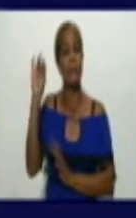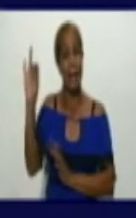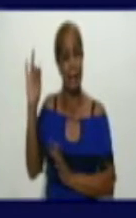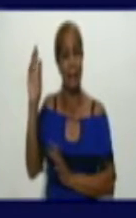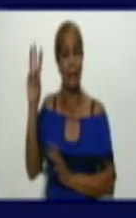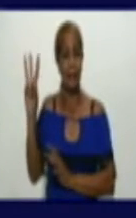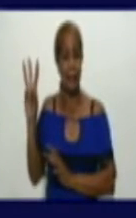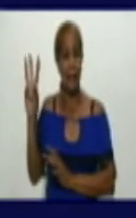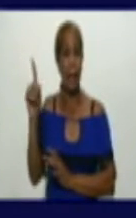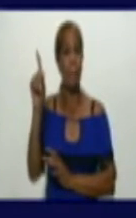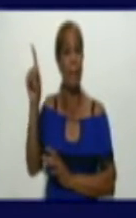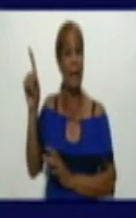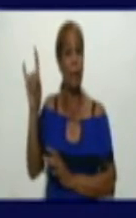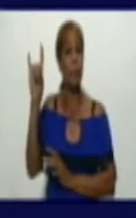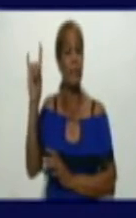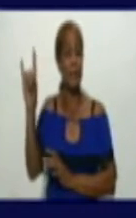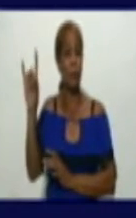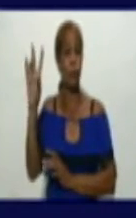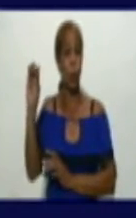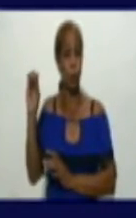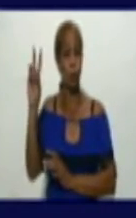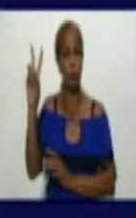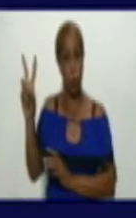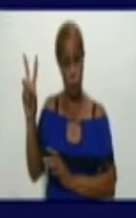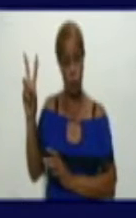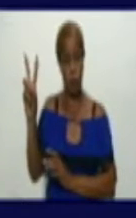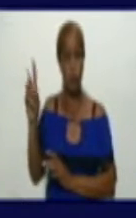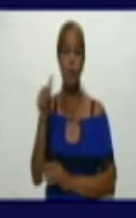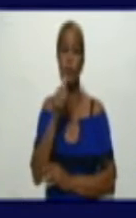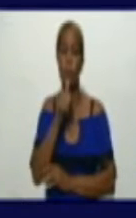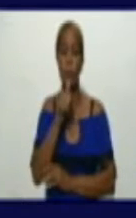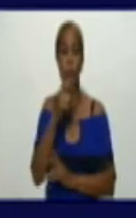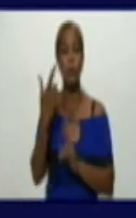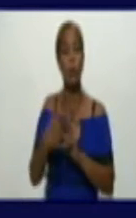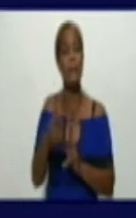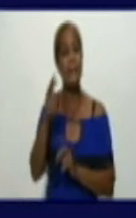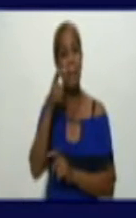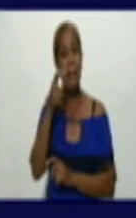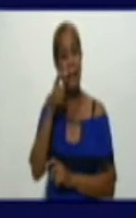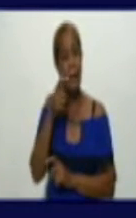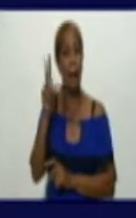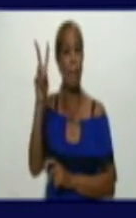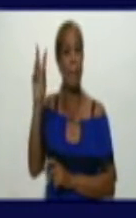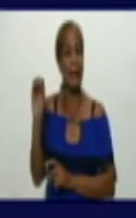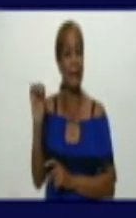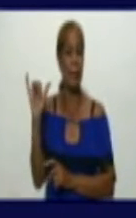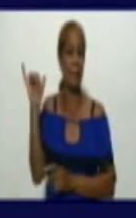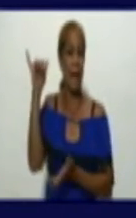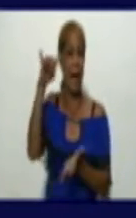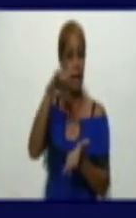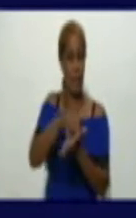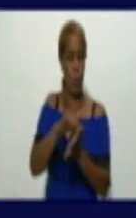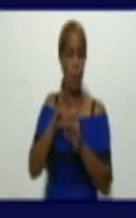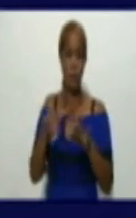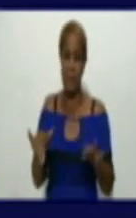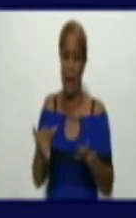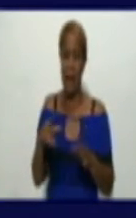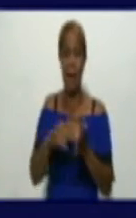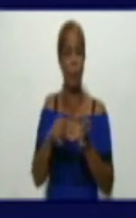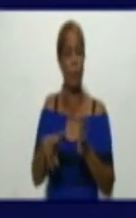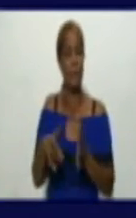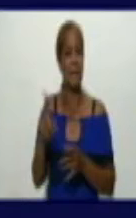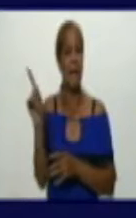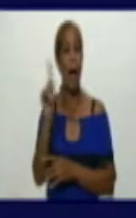.902 sospechosos y 95 contactos, y se vigilan 20 viajeros. La provincia asciende ya a la cifra de